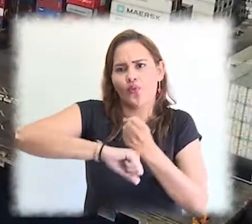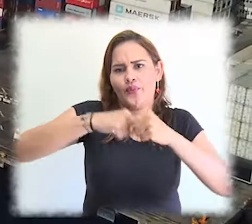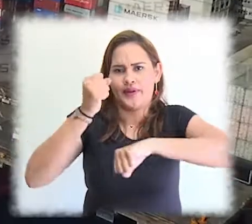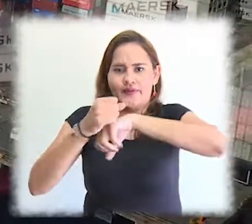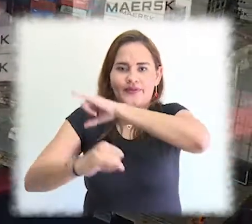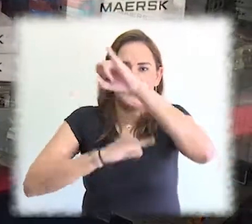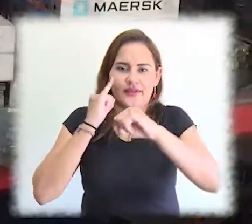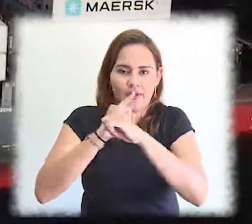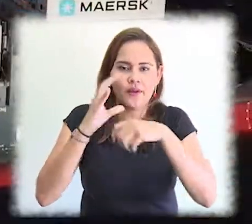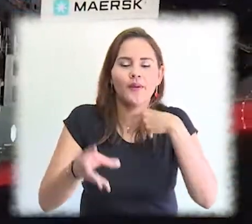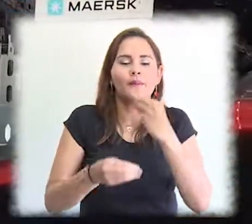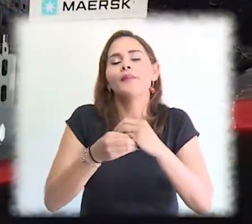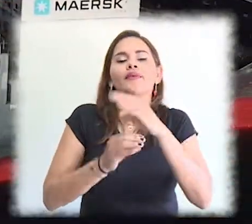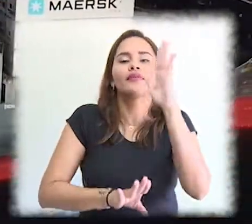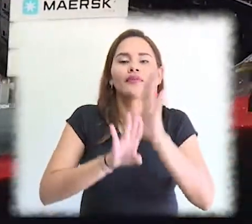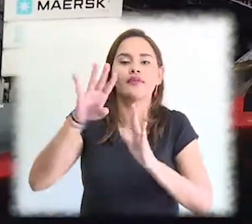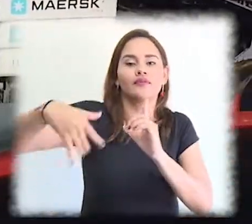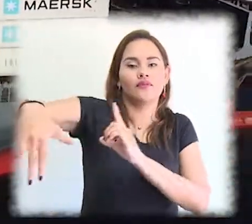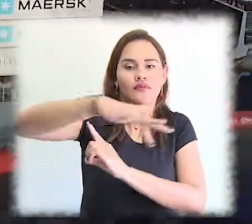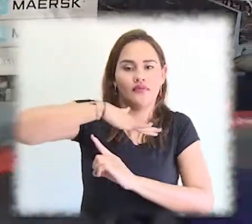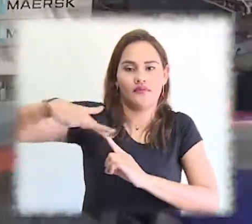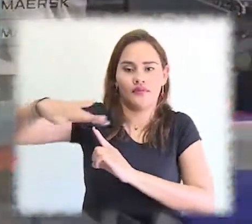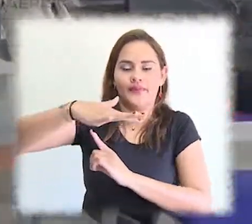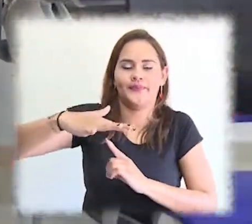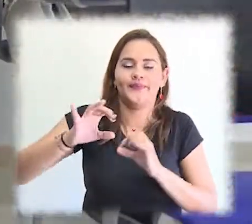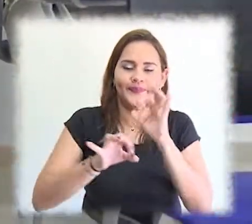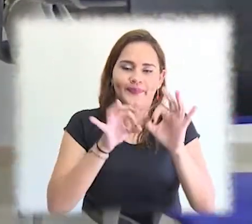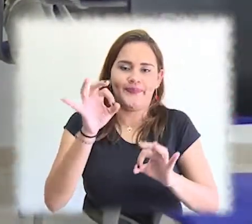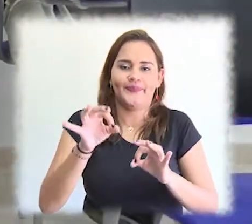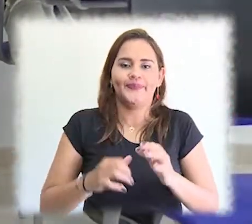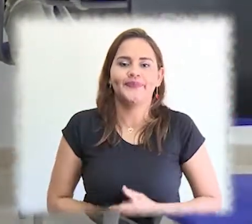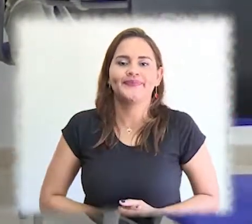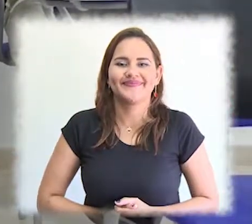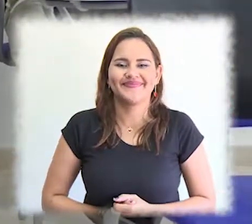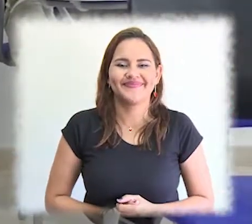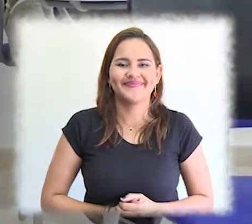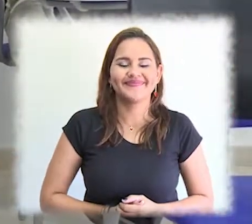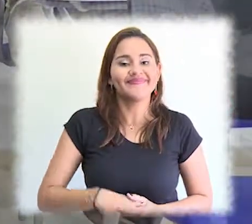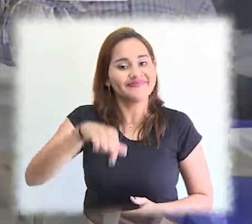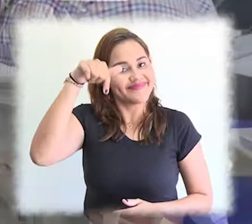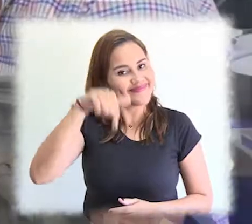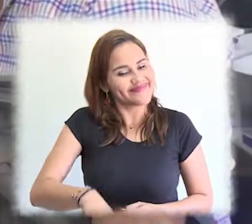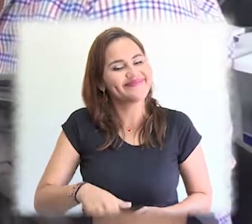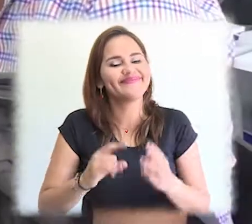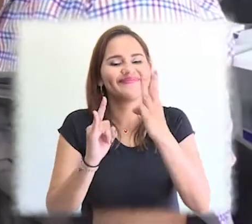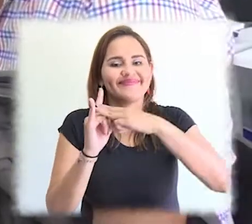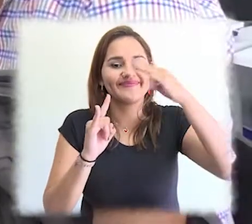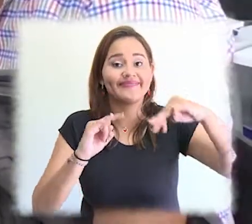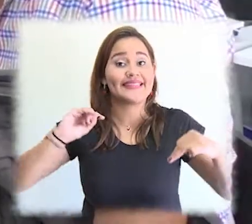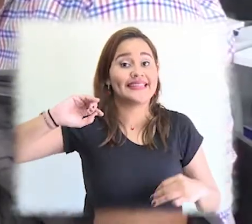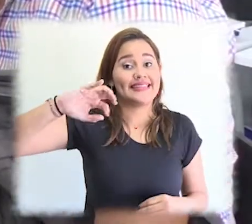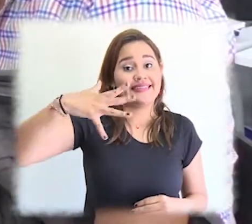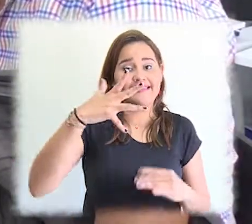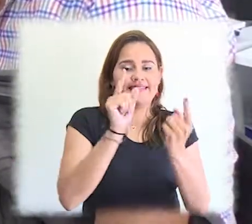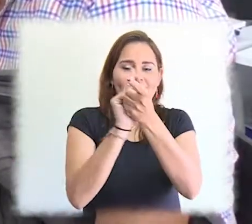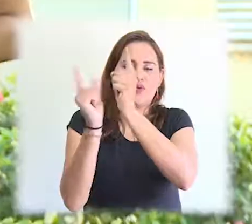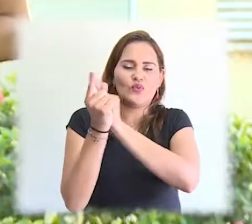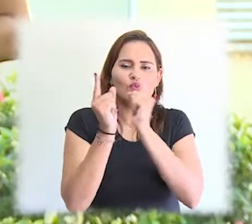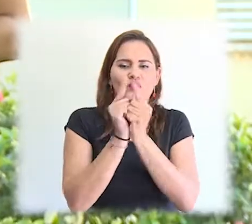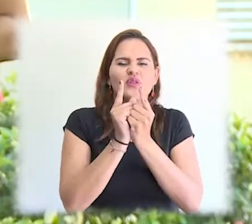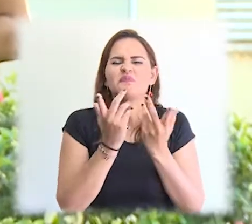gestión estratégica, así como la maestría en administración en cooperación internacional y en desarrollo territorial sostenible.